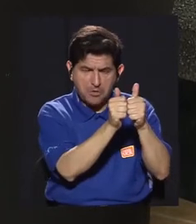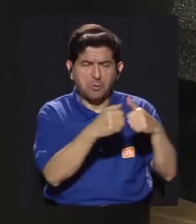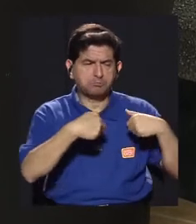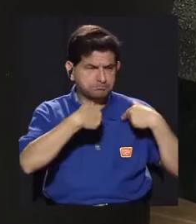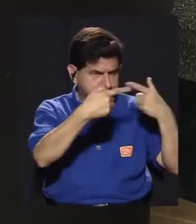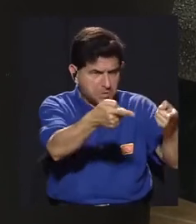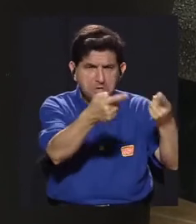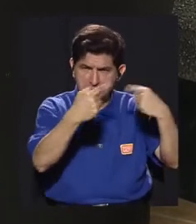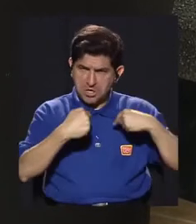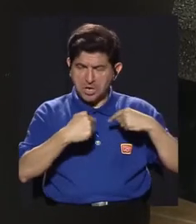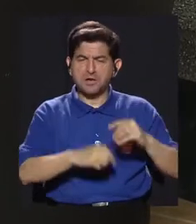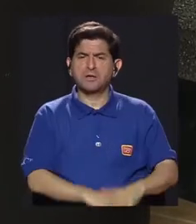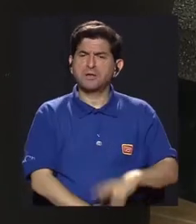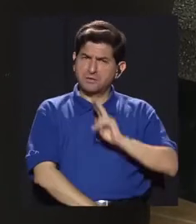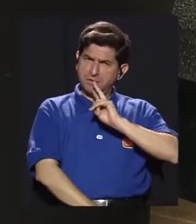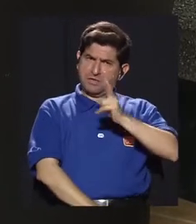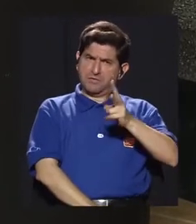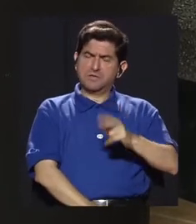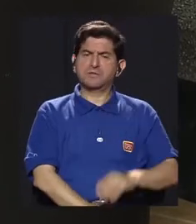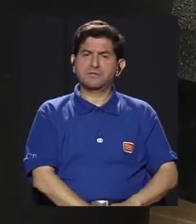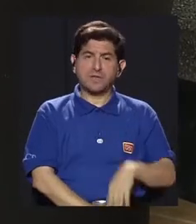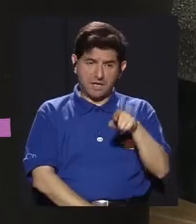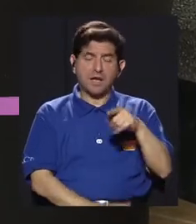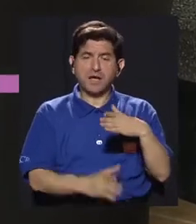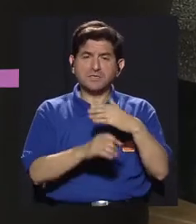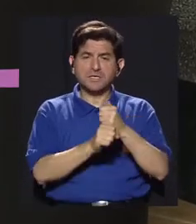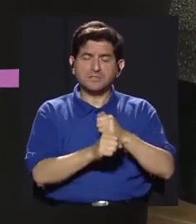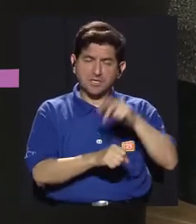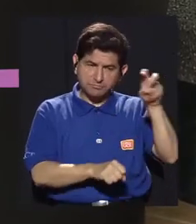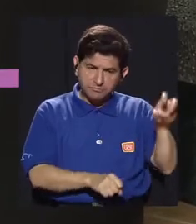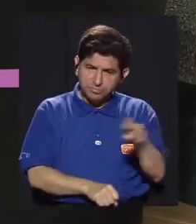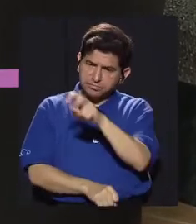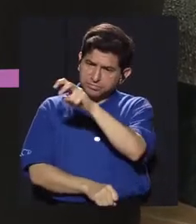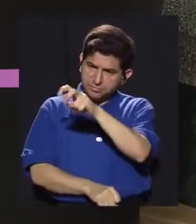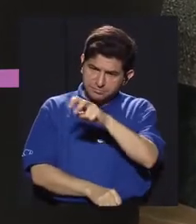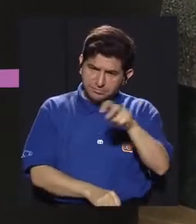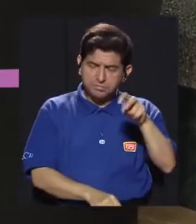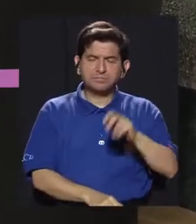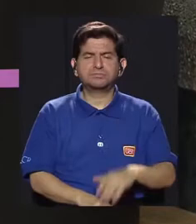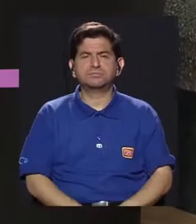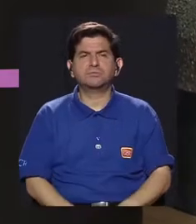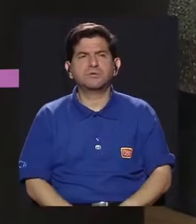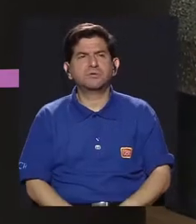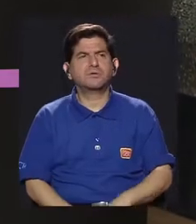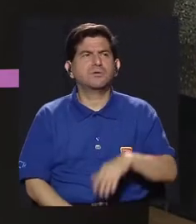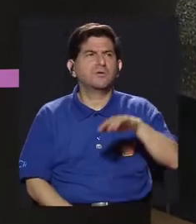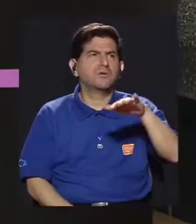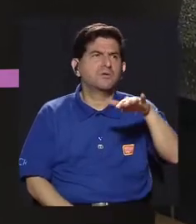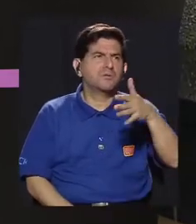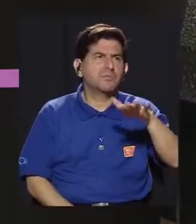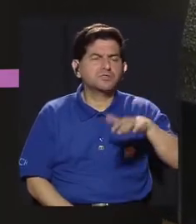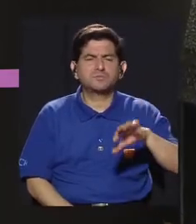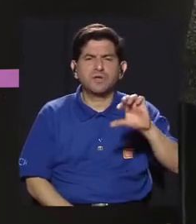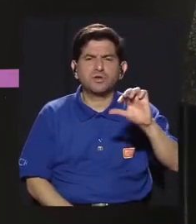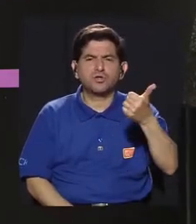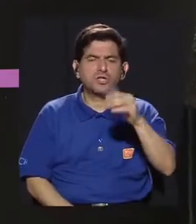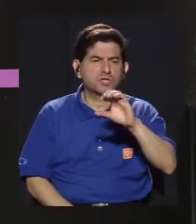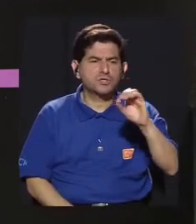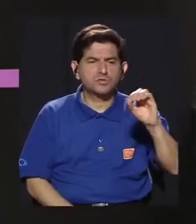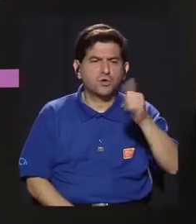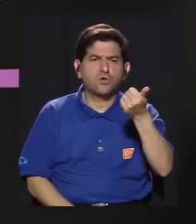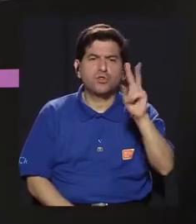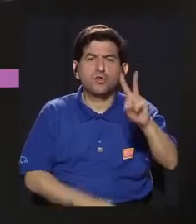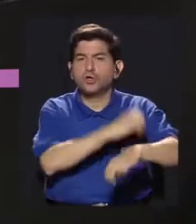yo la llevo, yo la traigo y de veras, así lo hice hace como 10, 12